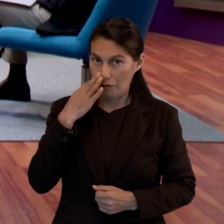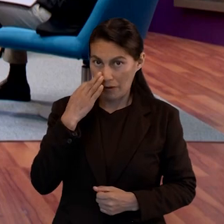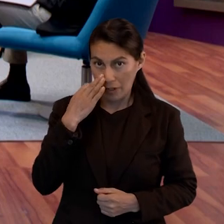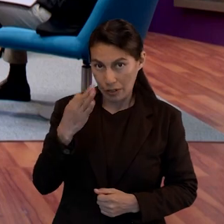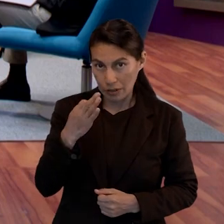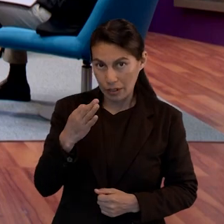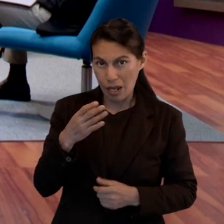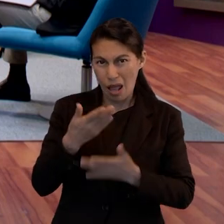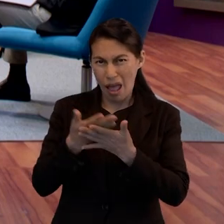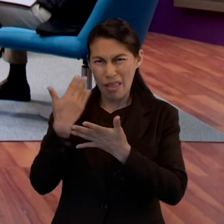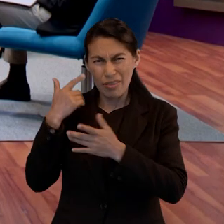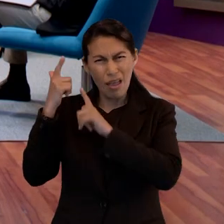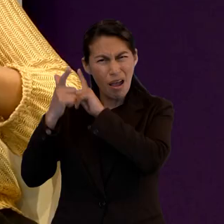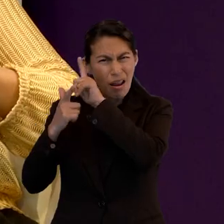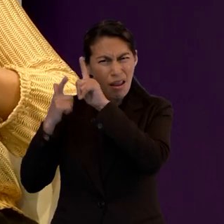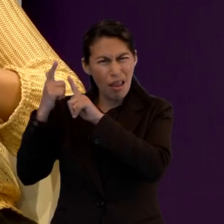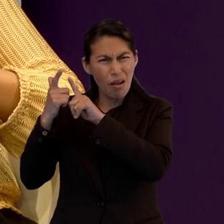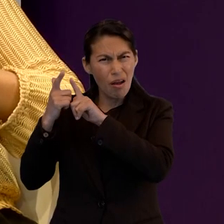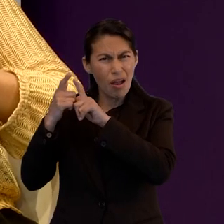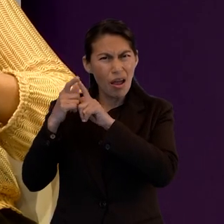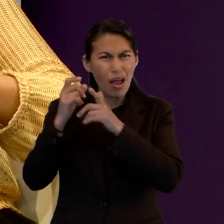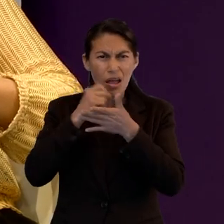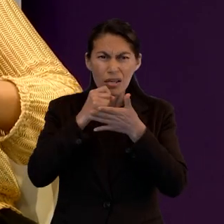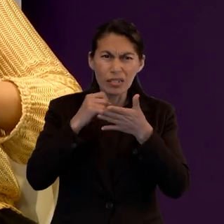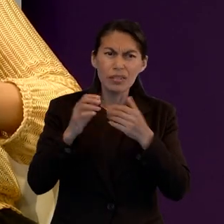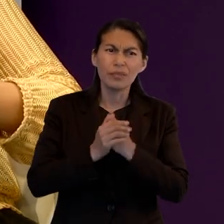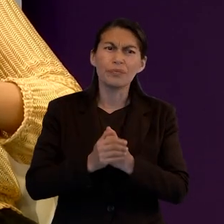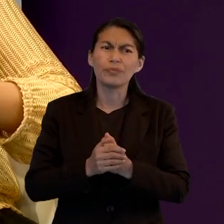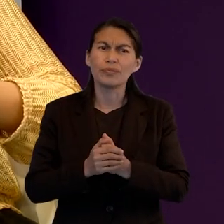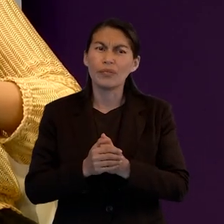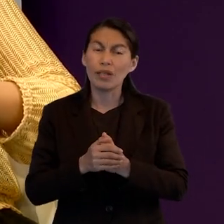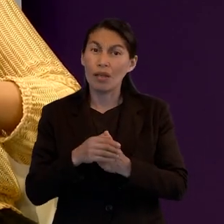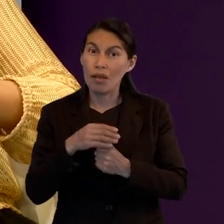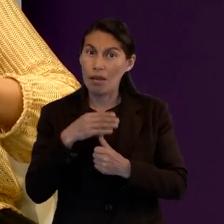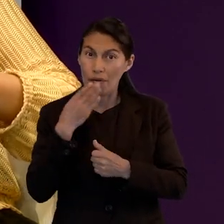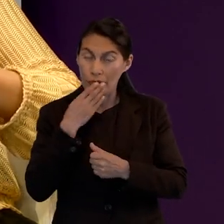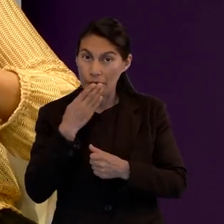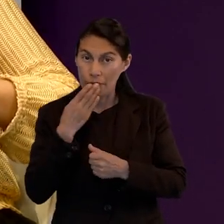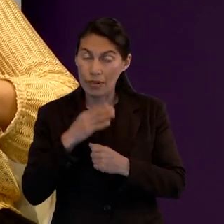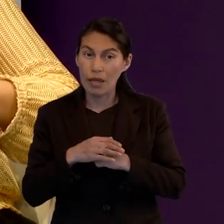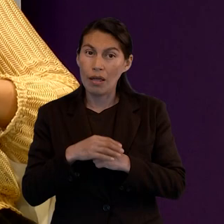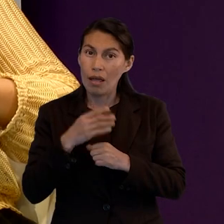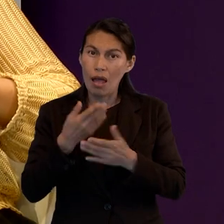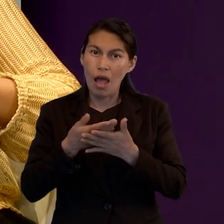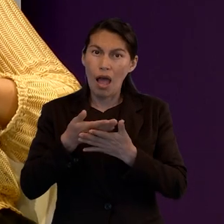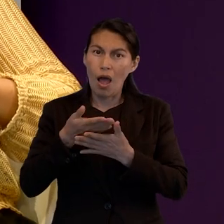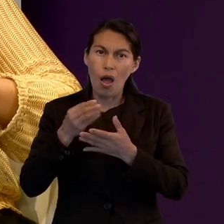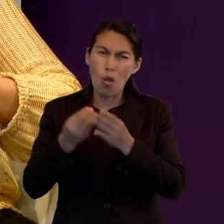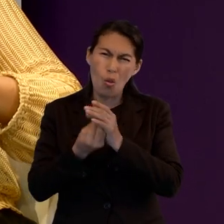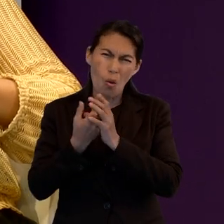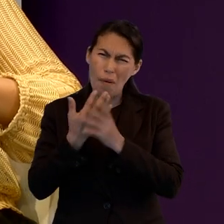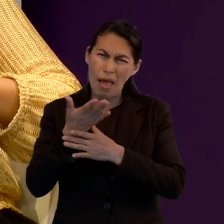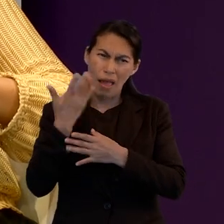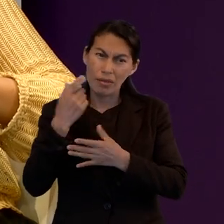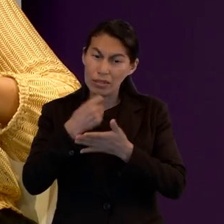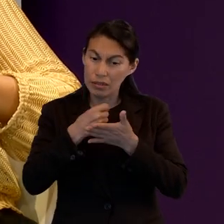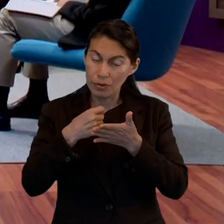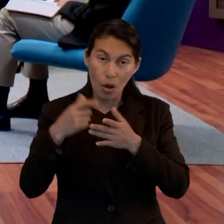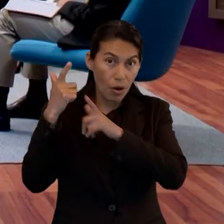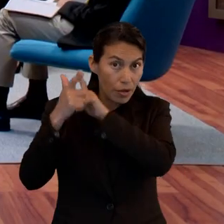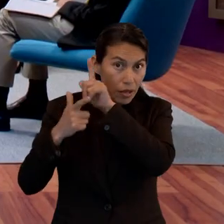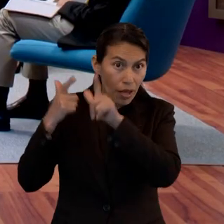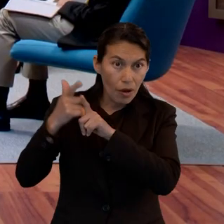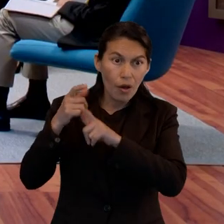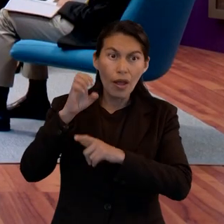griego. Y para entender un poco más a esto de insultar al espíritu de la gracia, en el original, dice que estaba escrito en griego, se